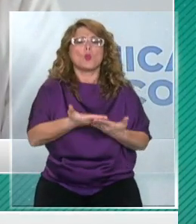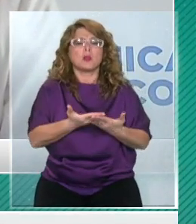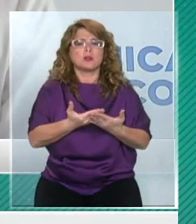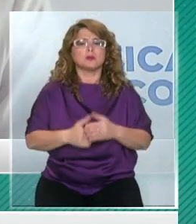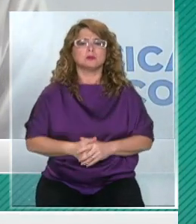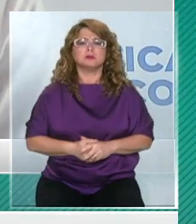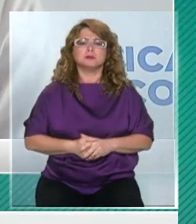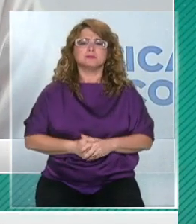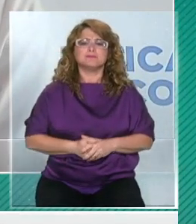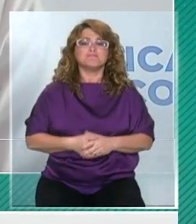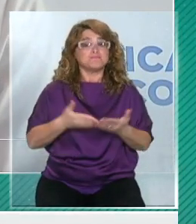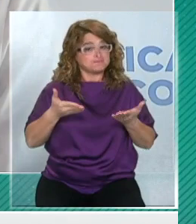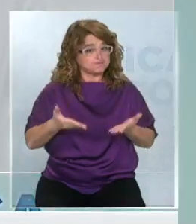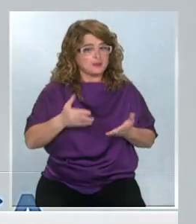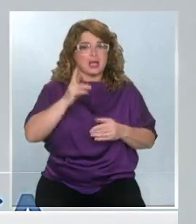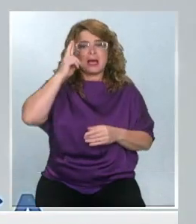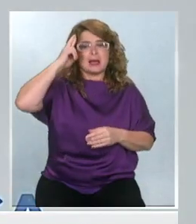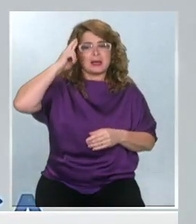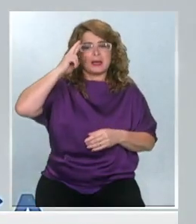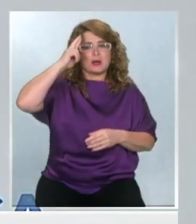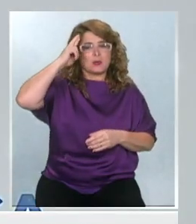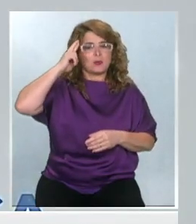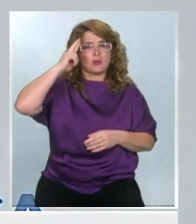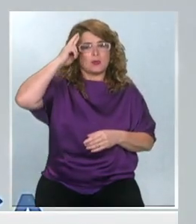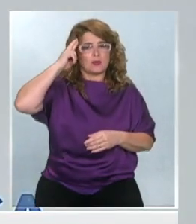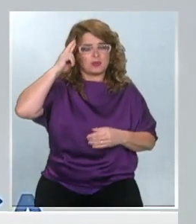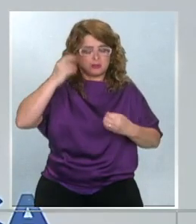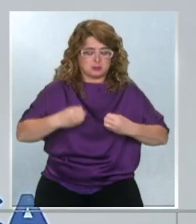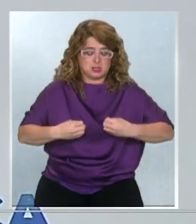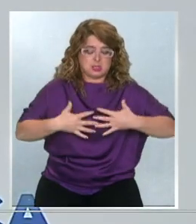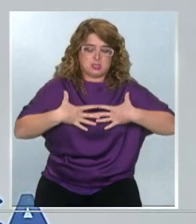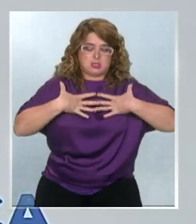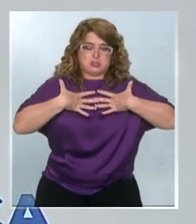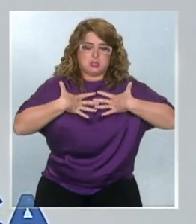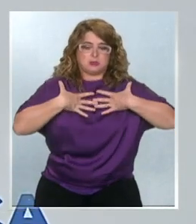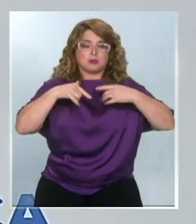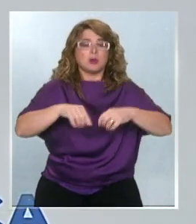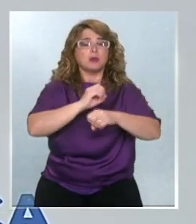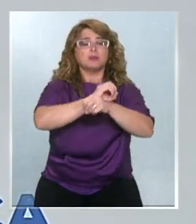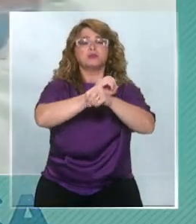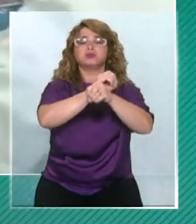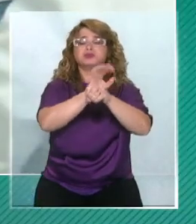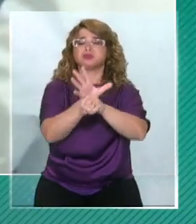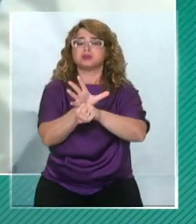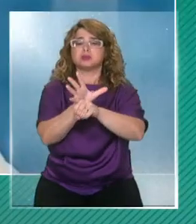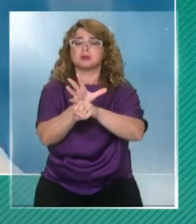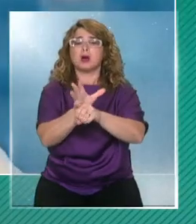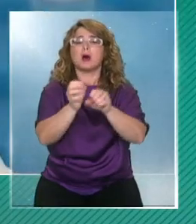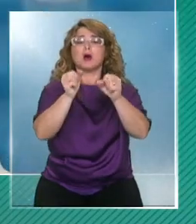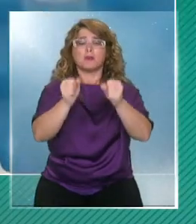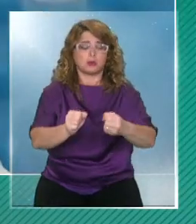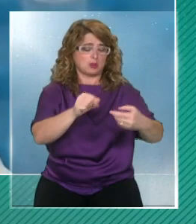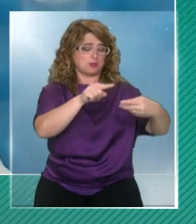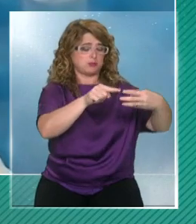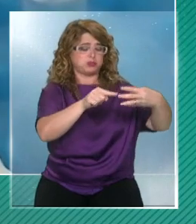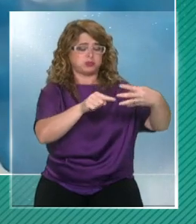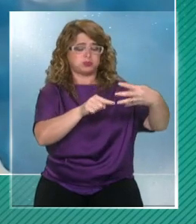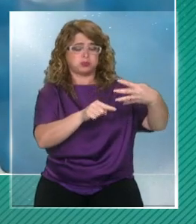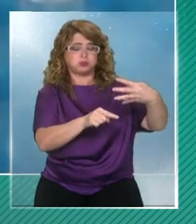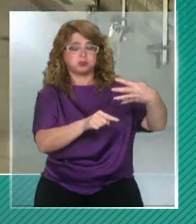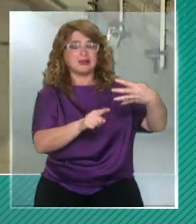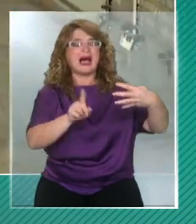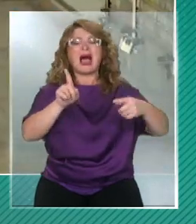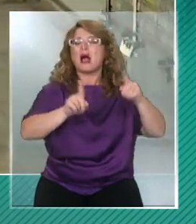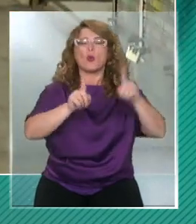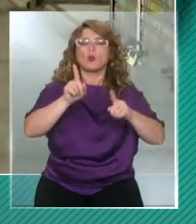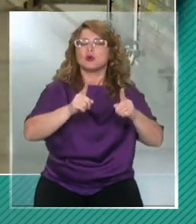Sí, es importante recordar que los síntomas de la infección por este coronavirus pueden ser bastante inespecíficos. Recordemos